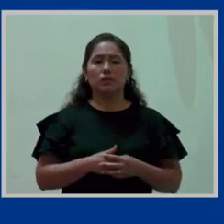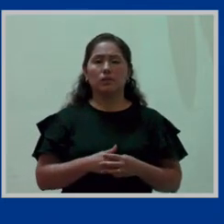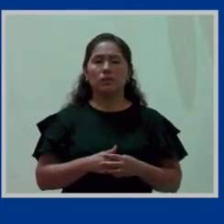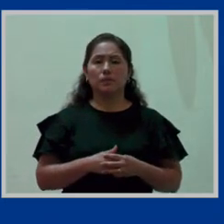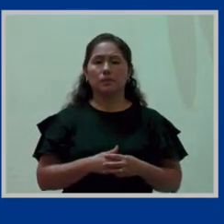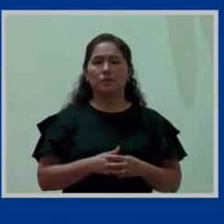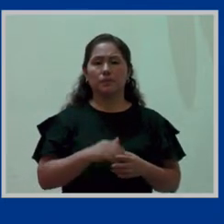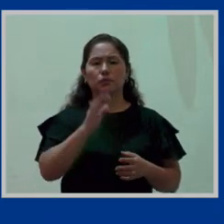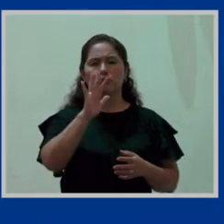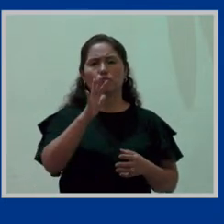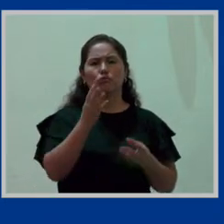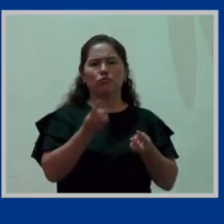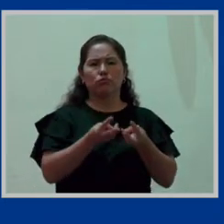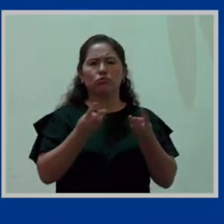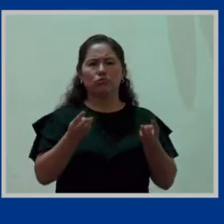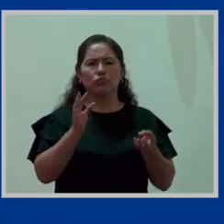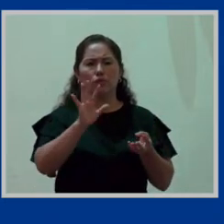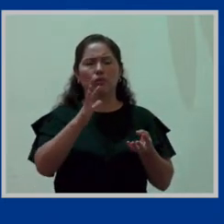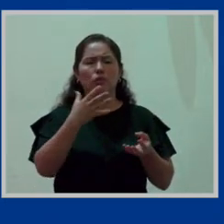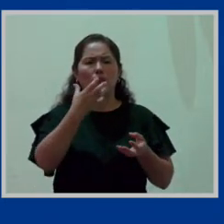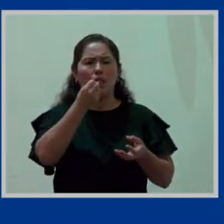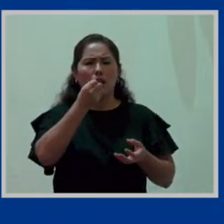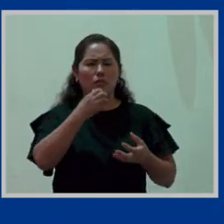producción de leche materna se retrae.